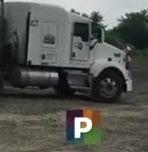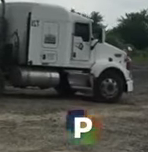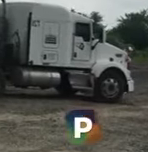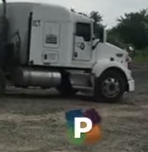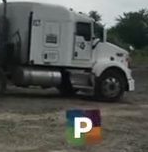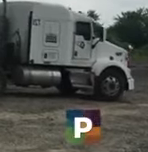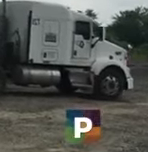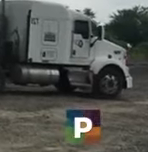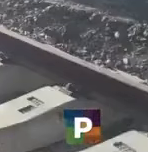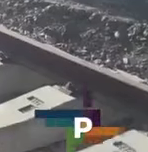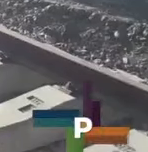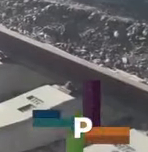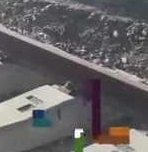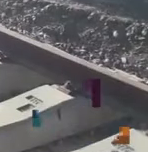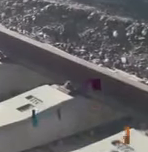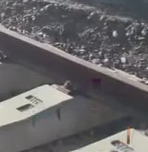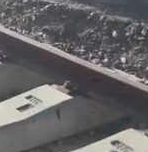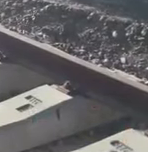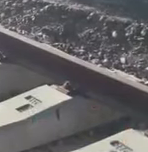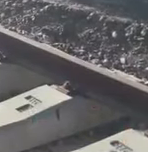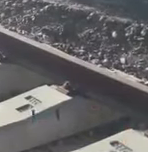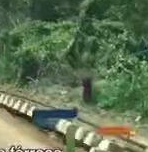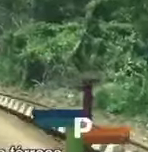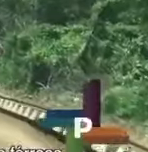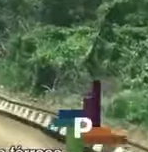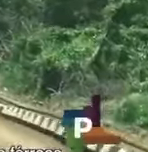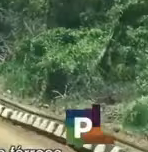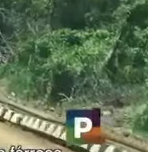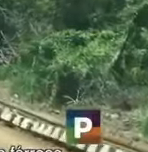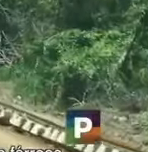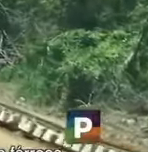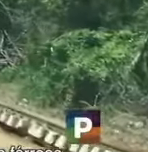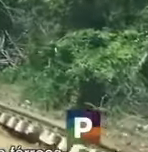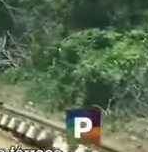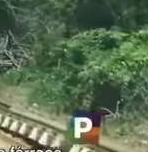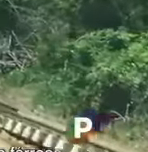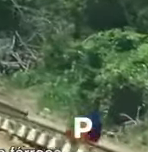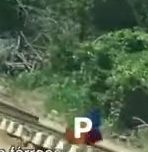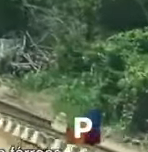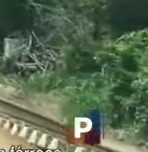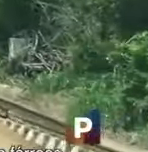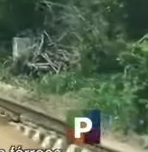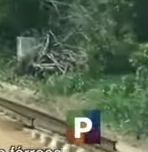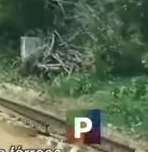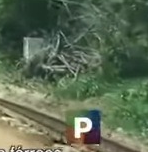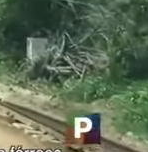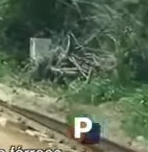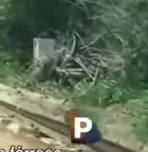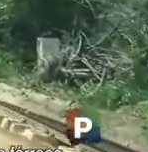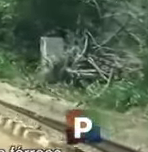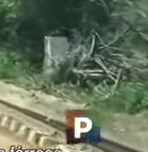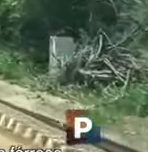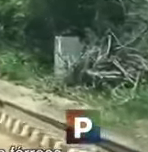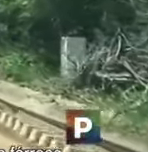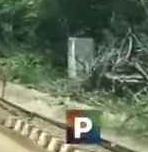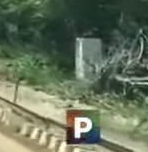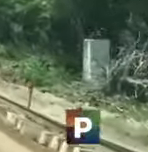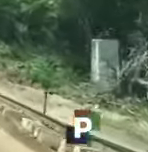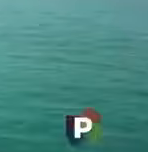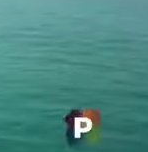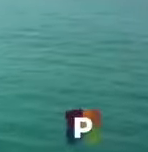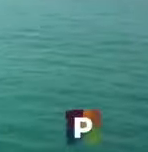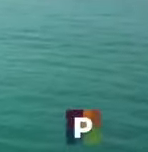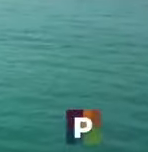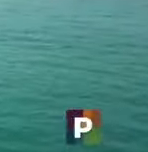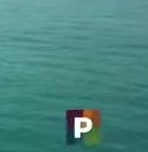subbalasto, donde colocamos los nuevos durmientes. Ambos tramos suman alrededor de 100 kilómetros de vías férreas. A